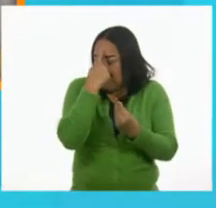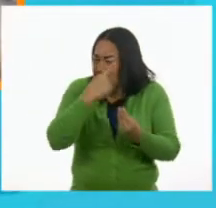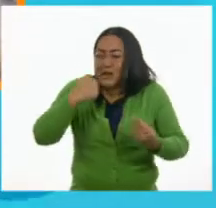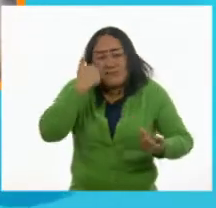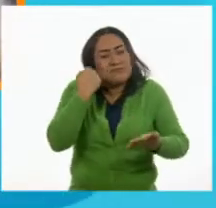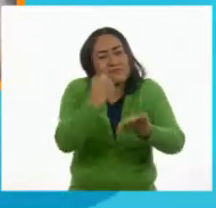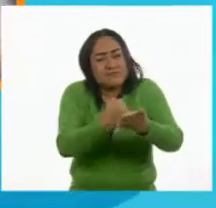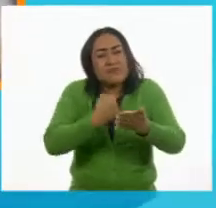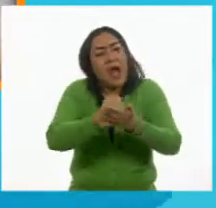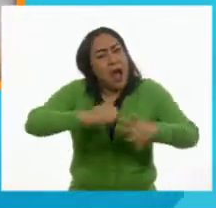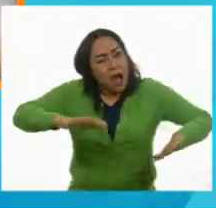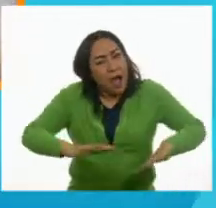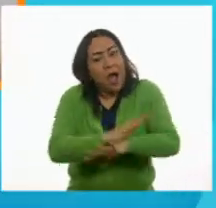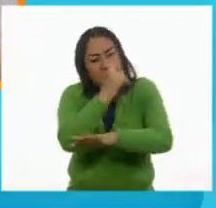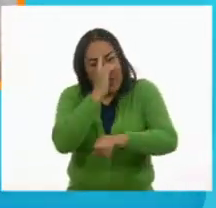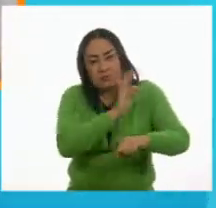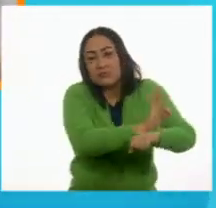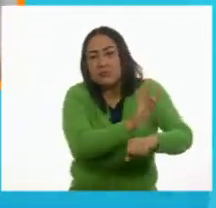beneficiara a todos.